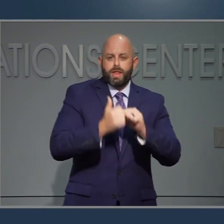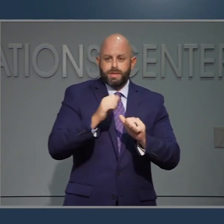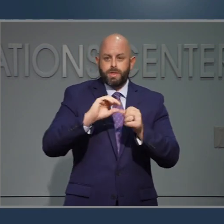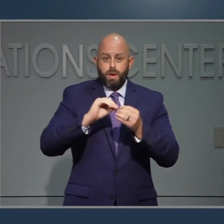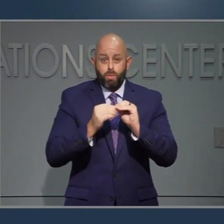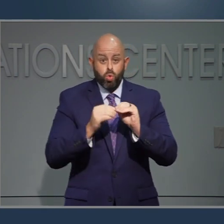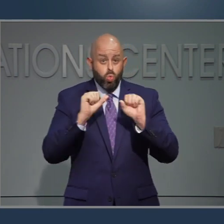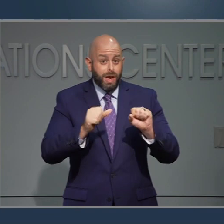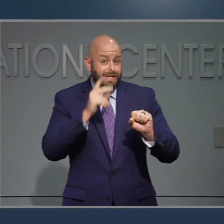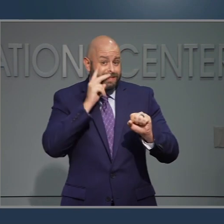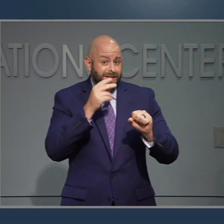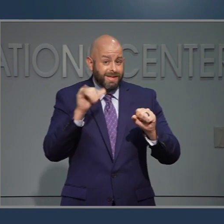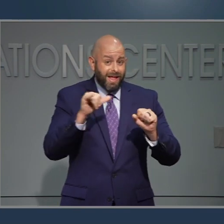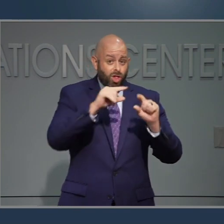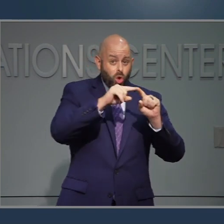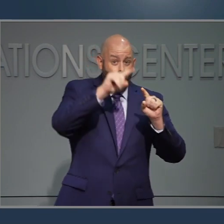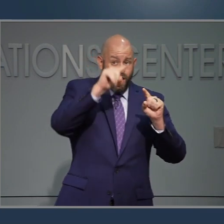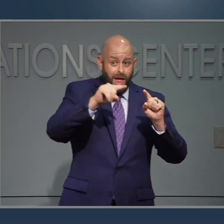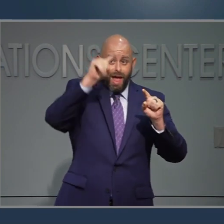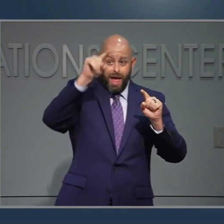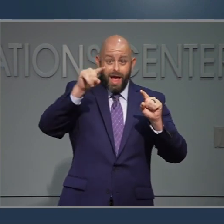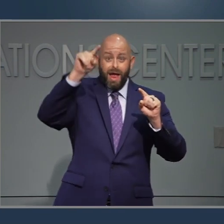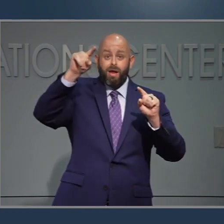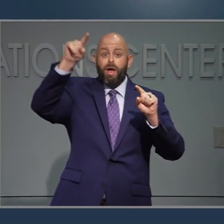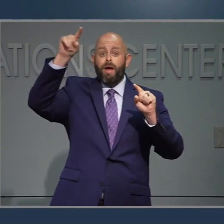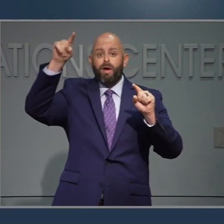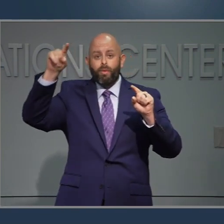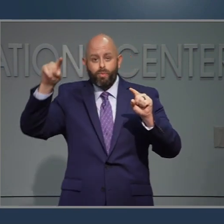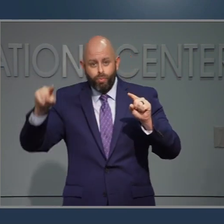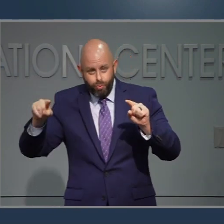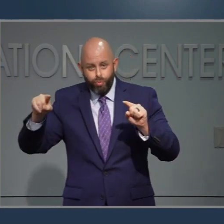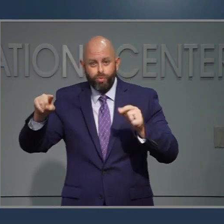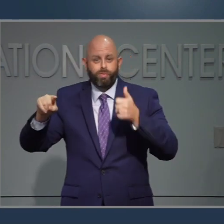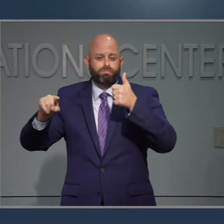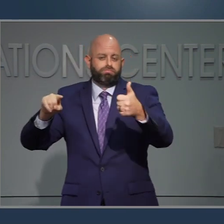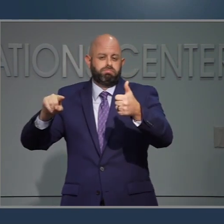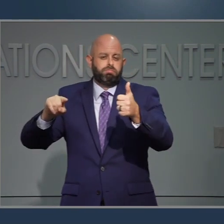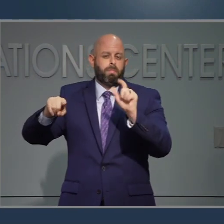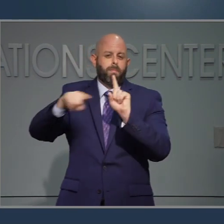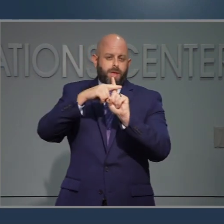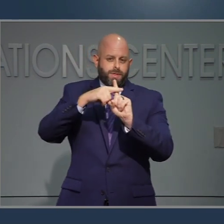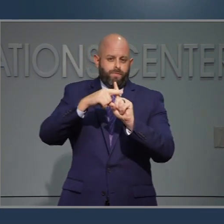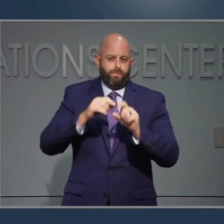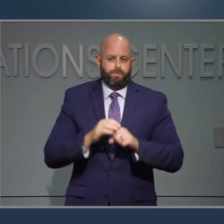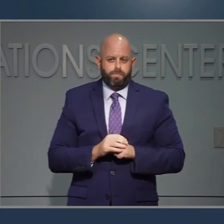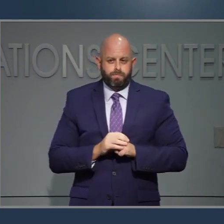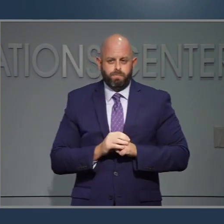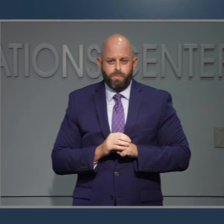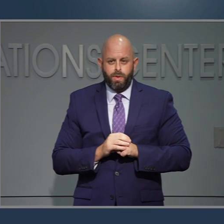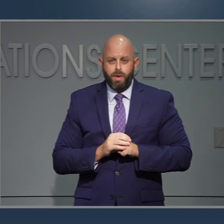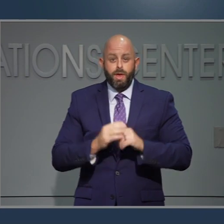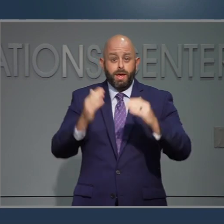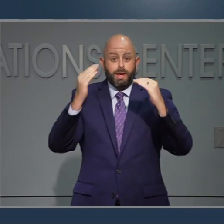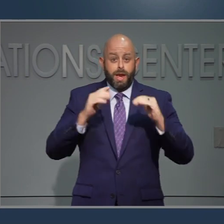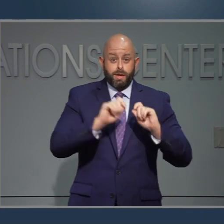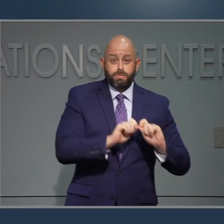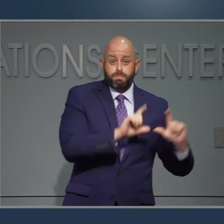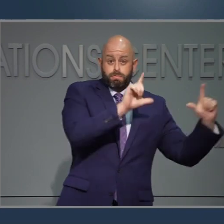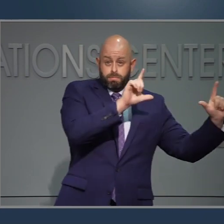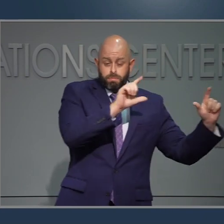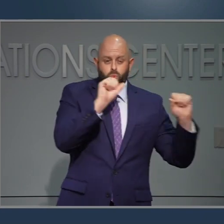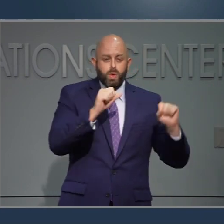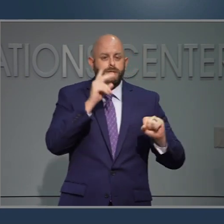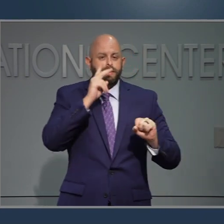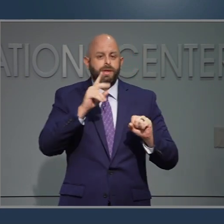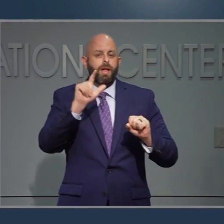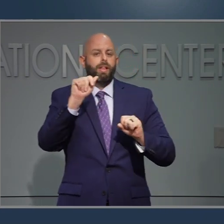Viendo la línea amarilla, ustedes pueden ver que esta tendencia está bajando. Esta es una señal positiva. Ahora vemos los